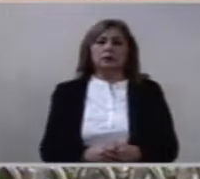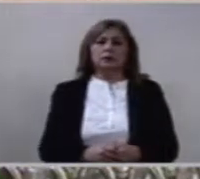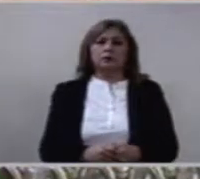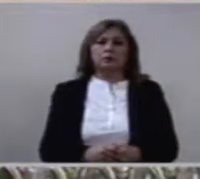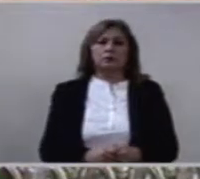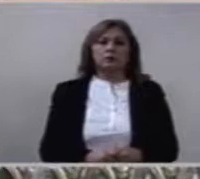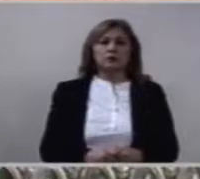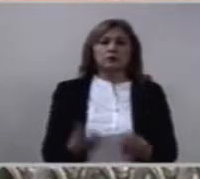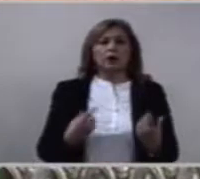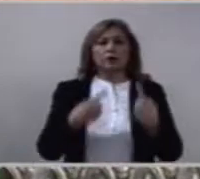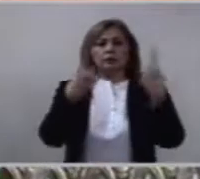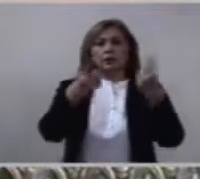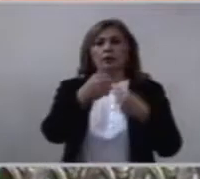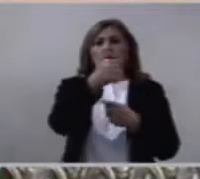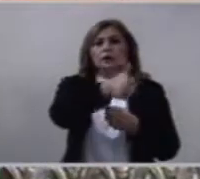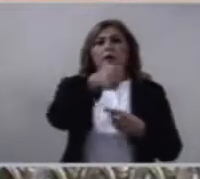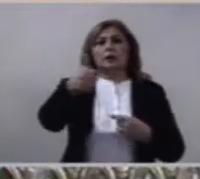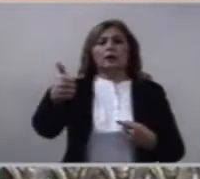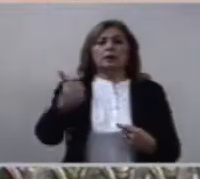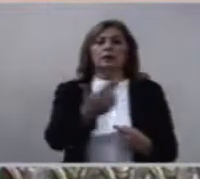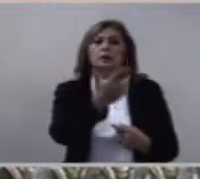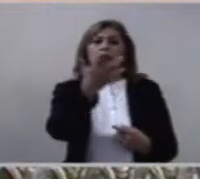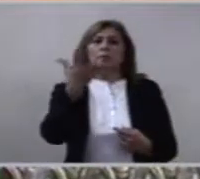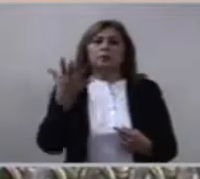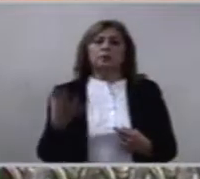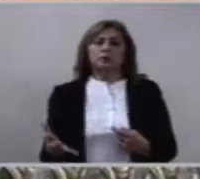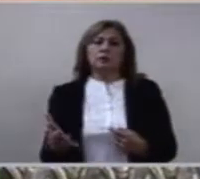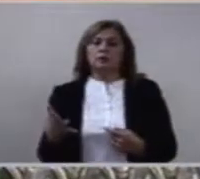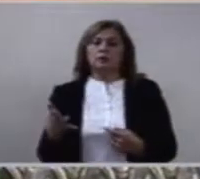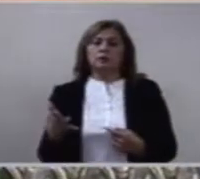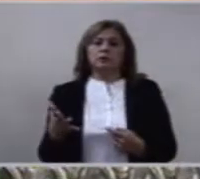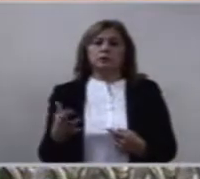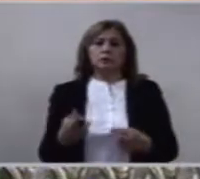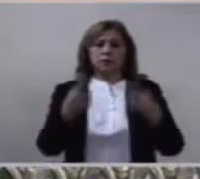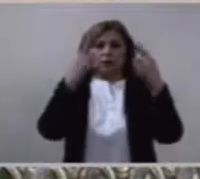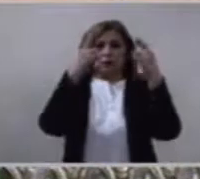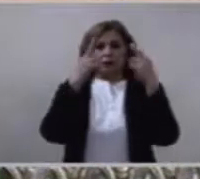a cada uno el denario prometido.